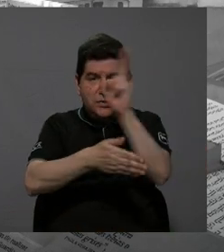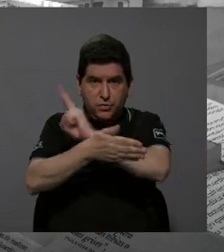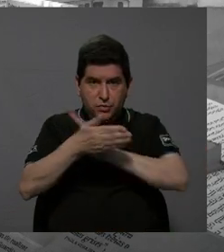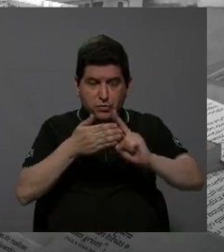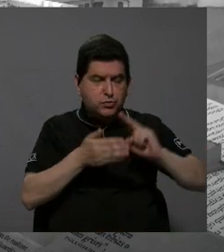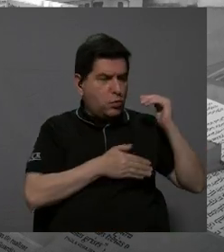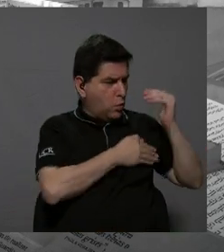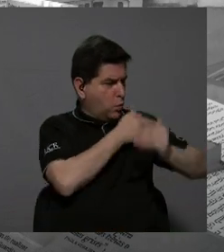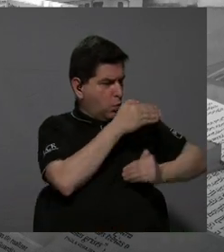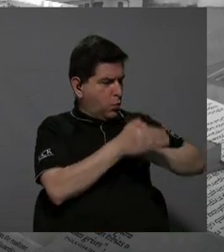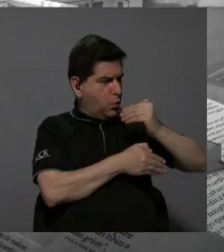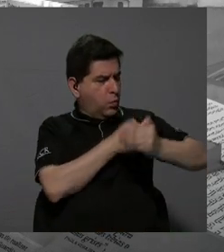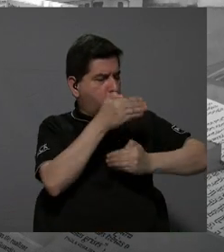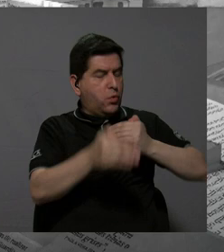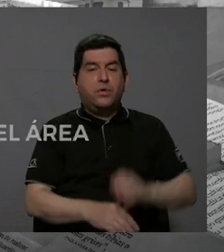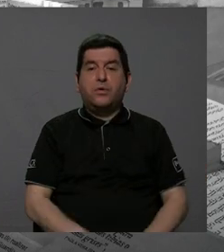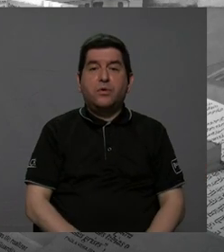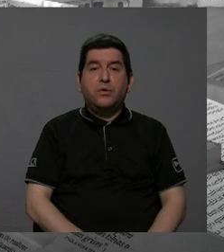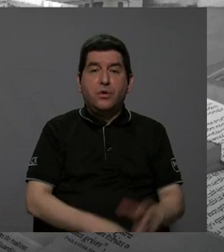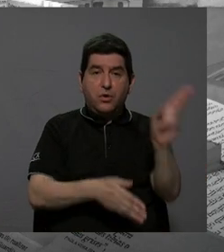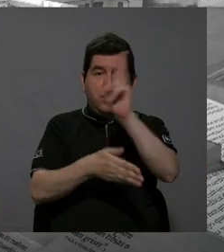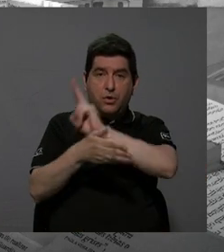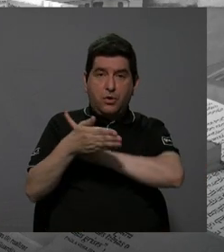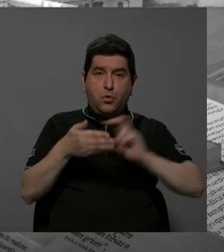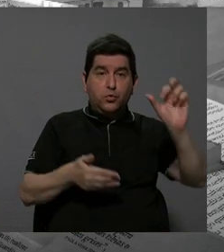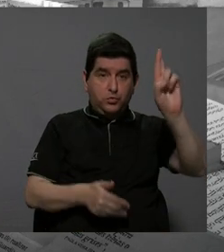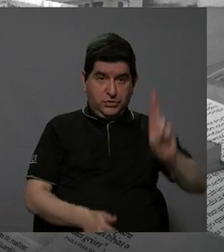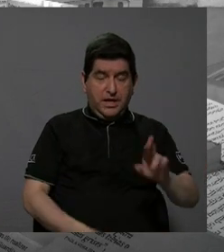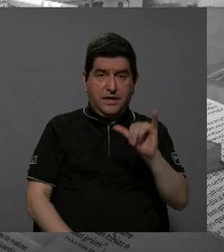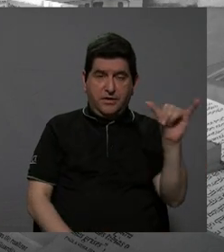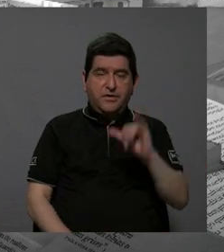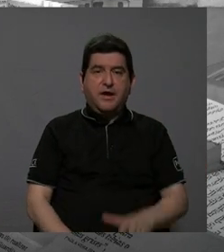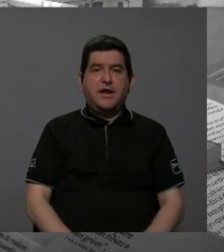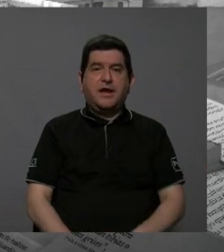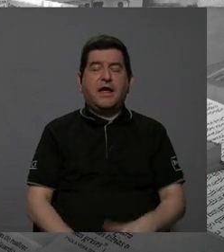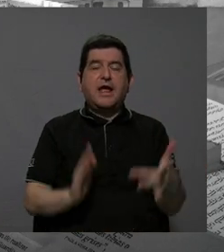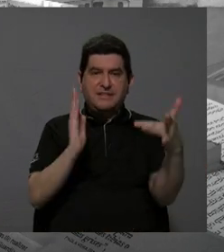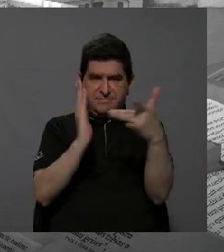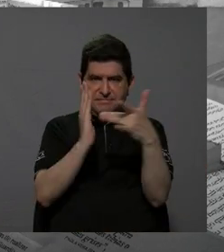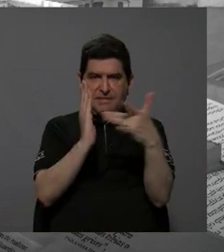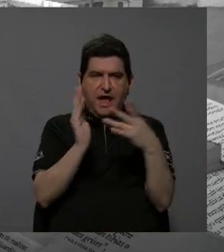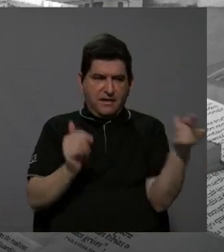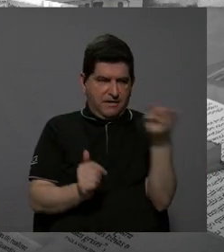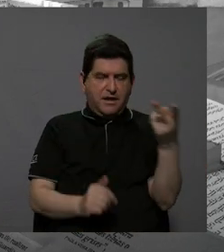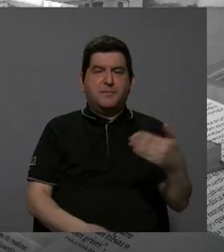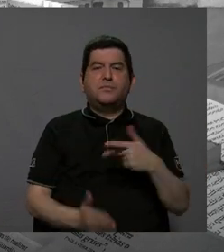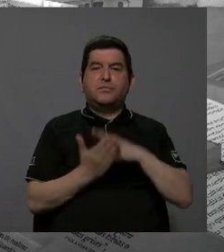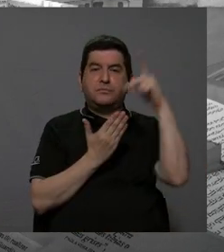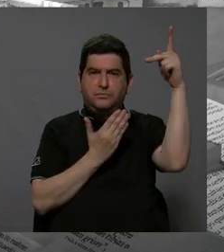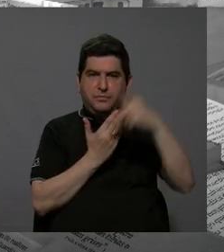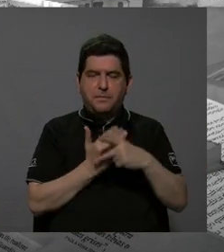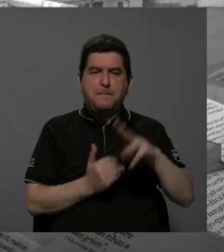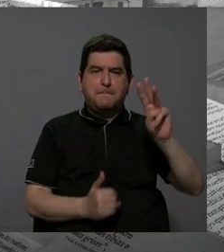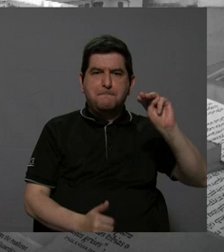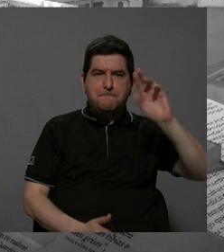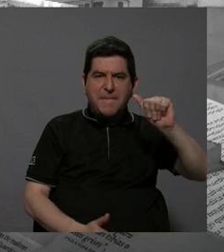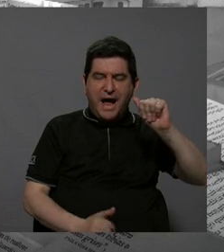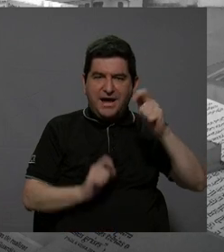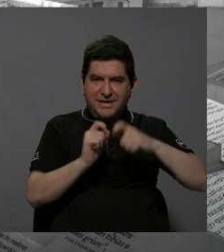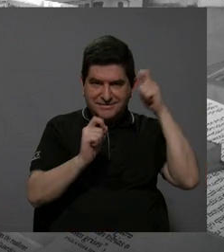ido evolucionando y por ejemplo tanto la Universidad de Costa Rica como el Instituto Tecnológico cuentan con programas de maestría